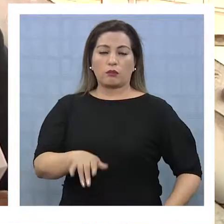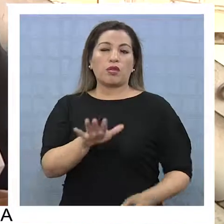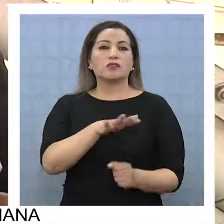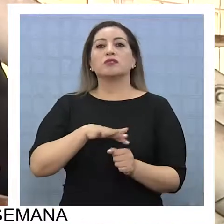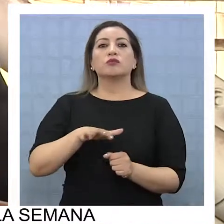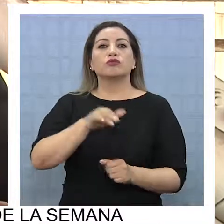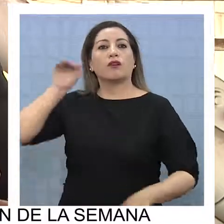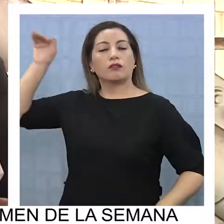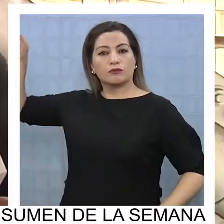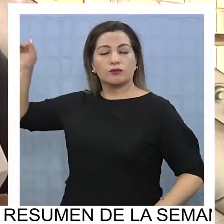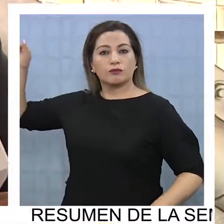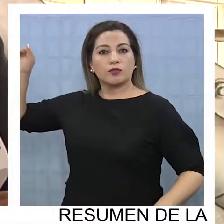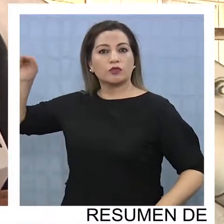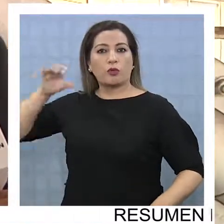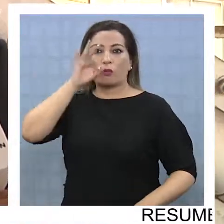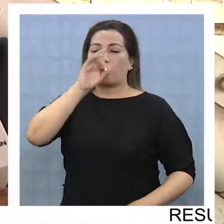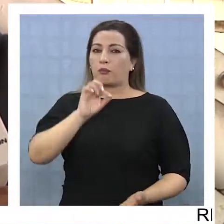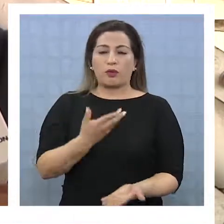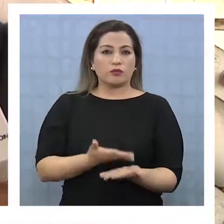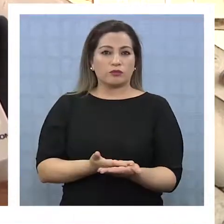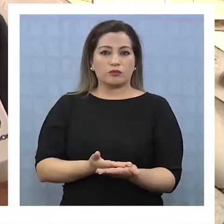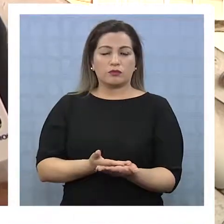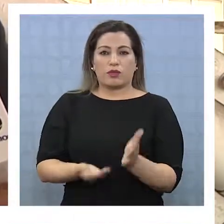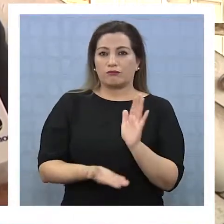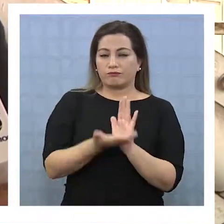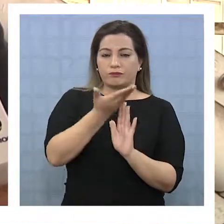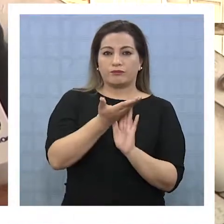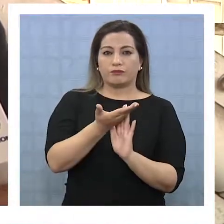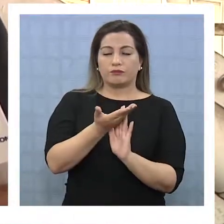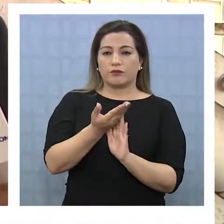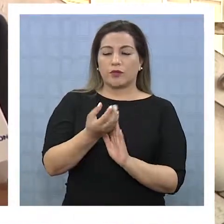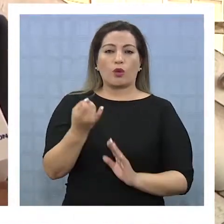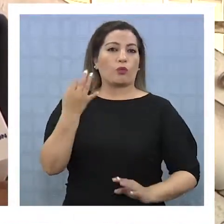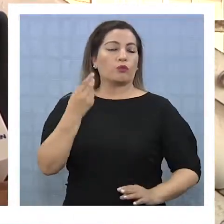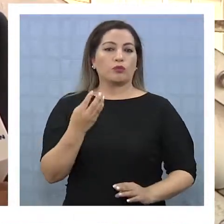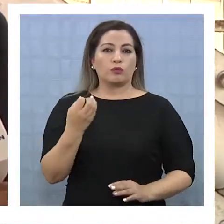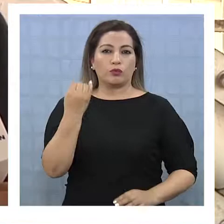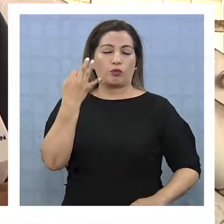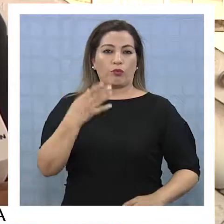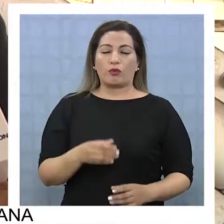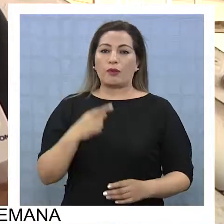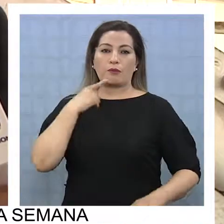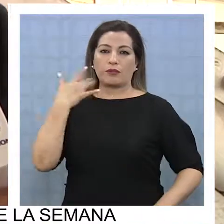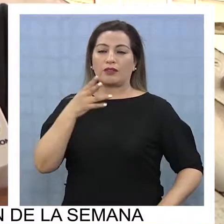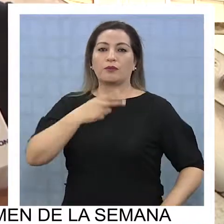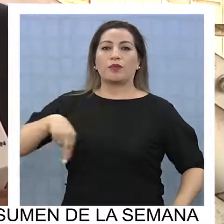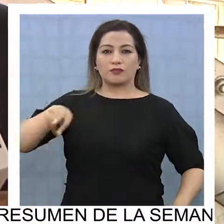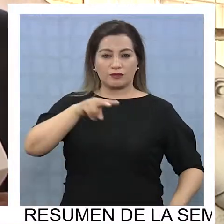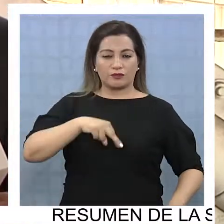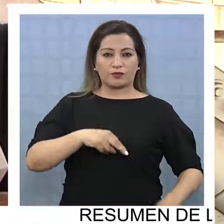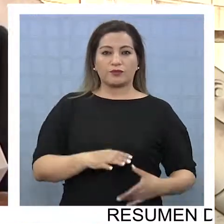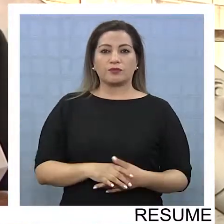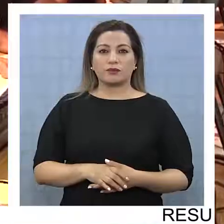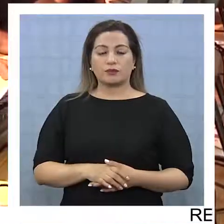caso, por ejemplo, de Alto Hospicio, que también por la densidad poblacional es un número bastante importante para nosotros,